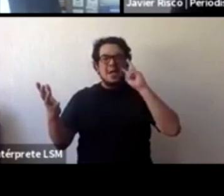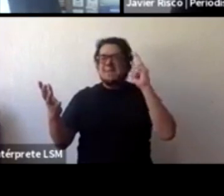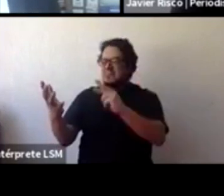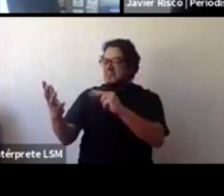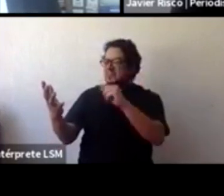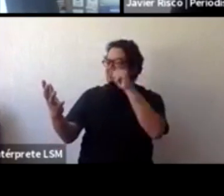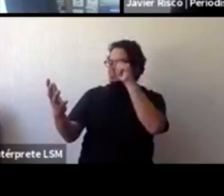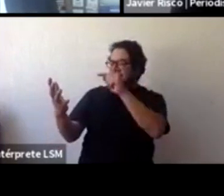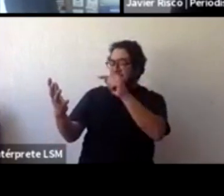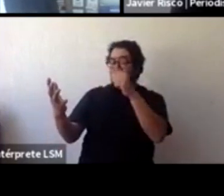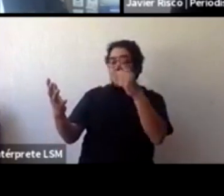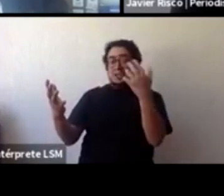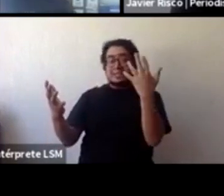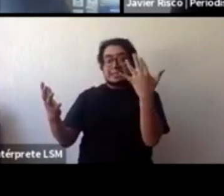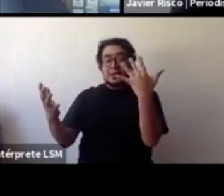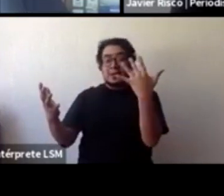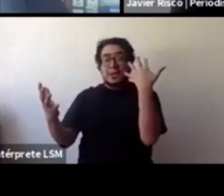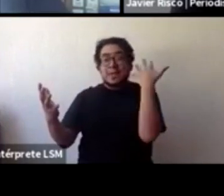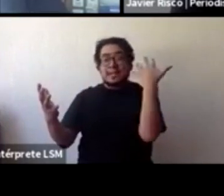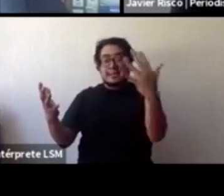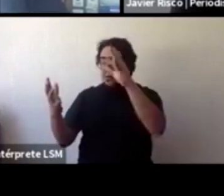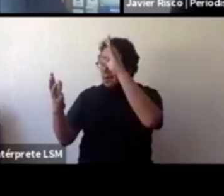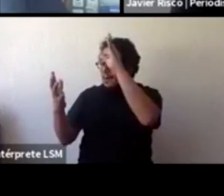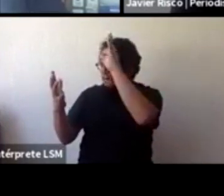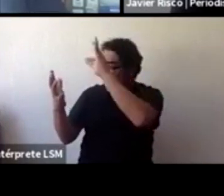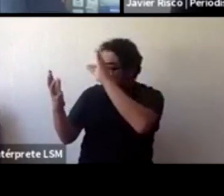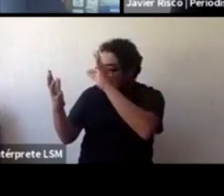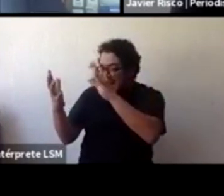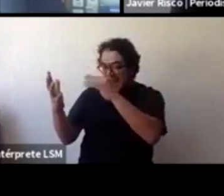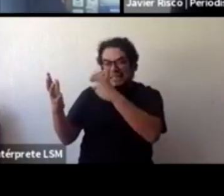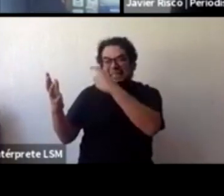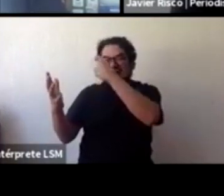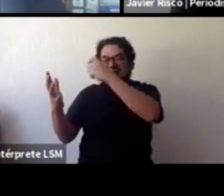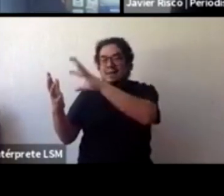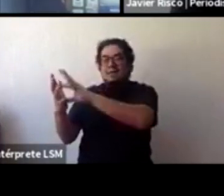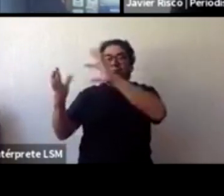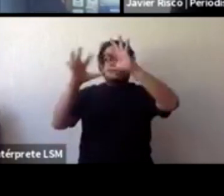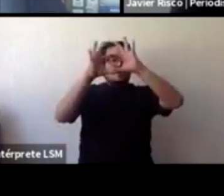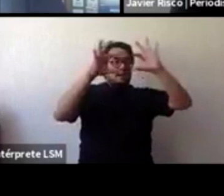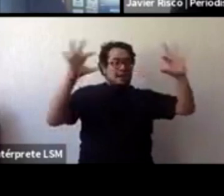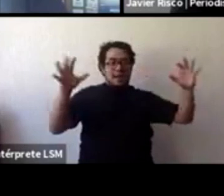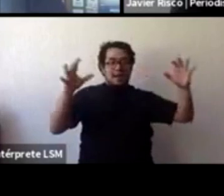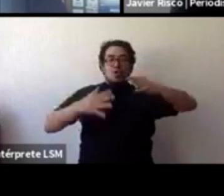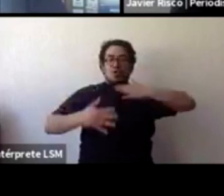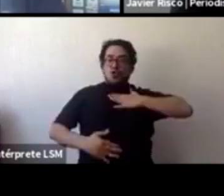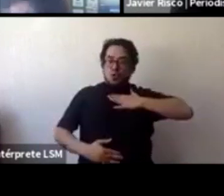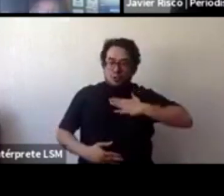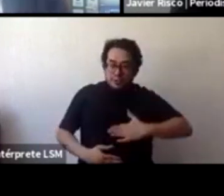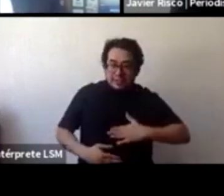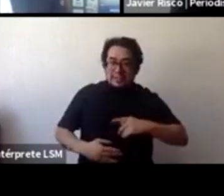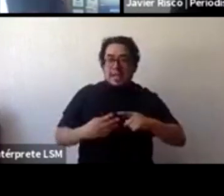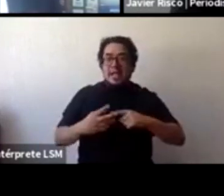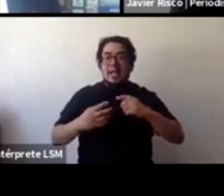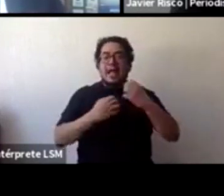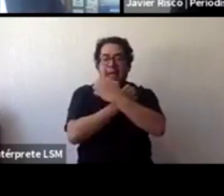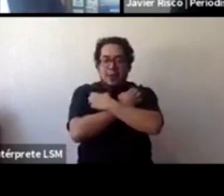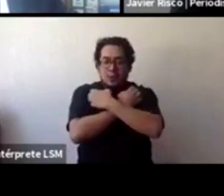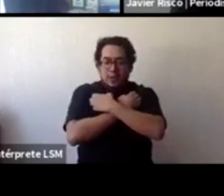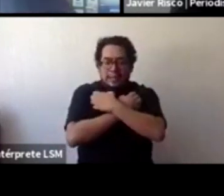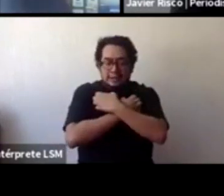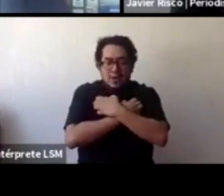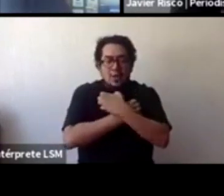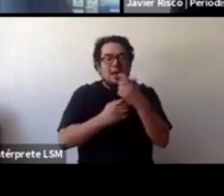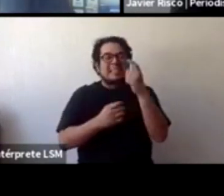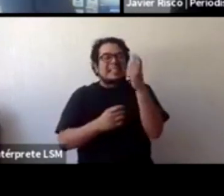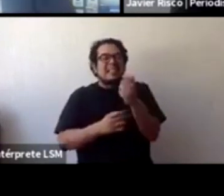55 indicadores diferentes a ver en tema justicia, educación, todo lo que ya hemos hablado, cómo está el país y a dónde va bien